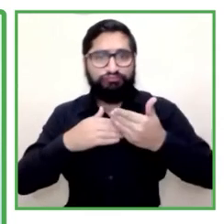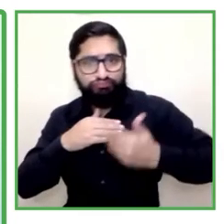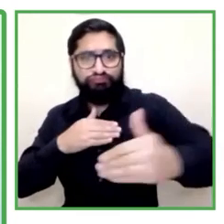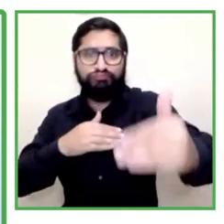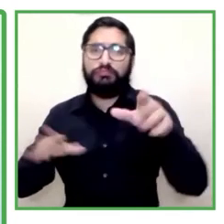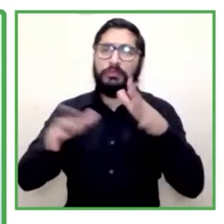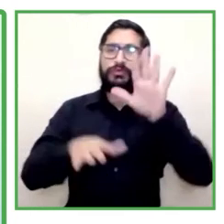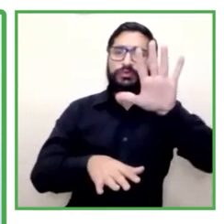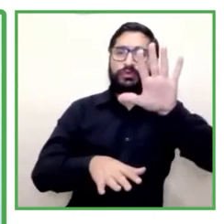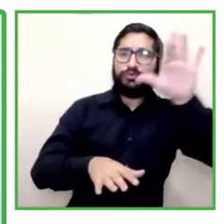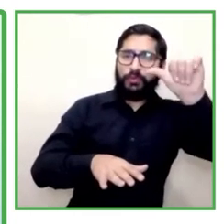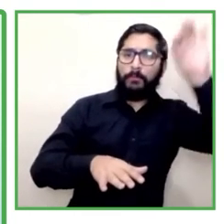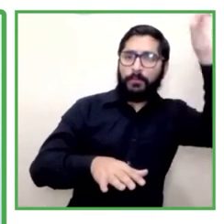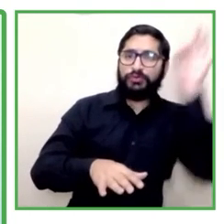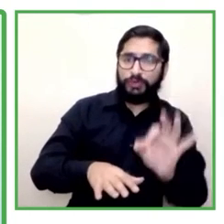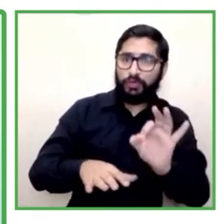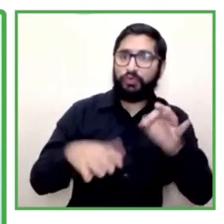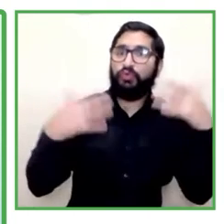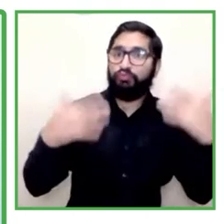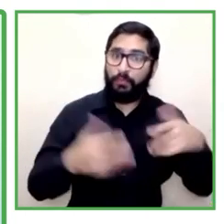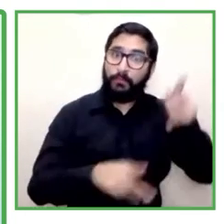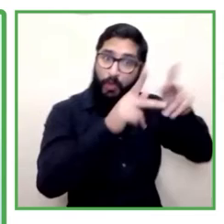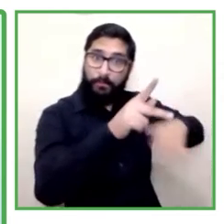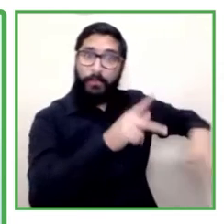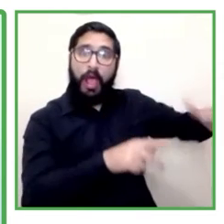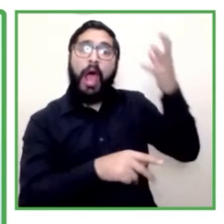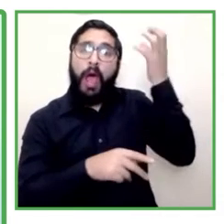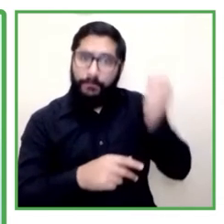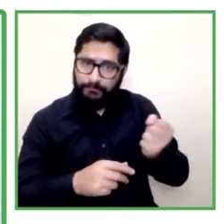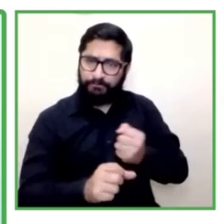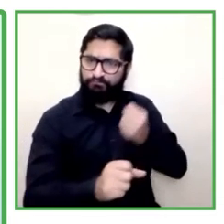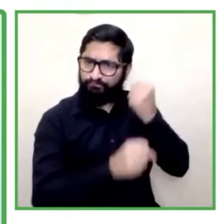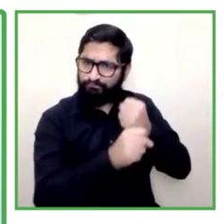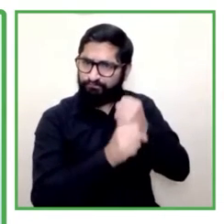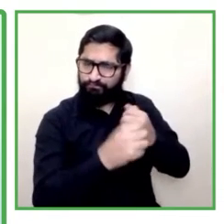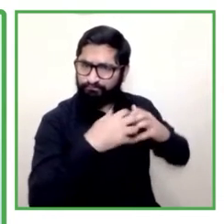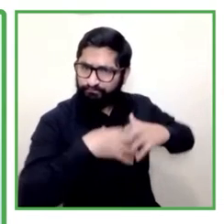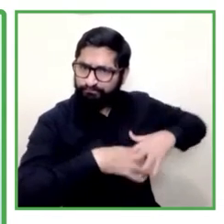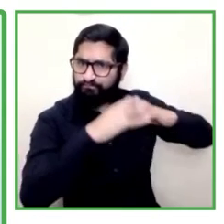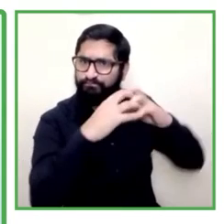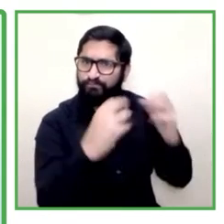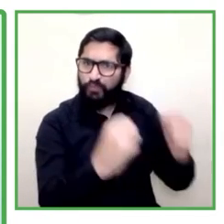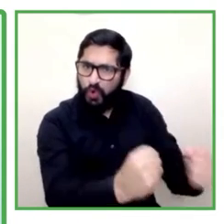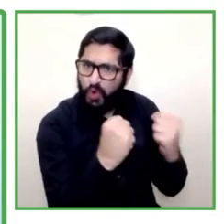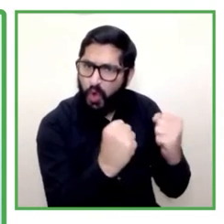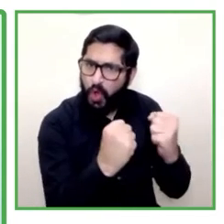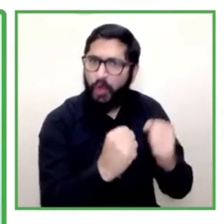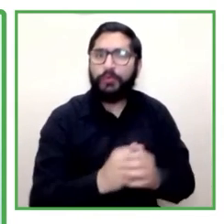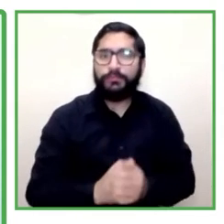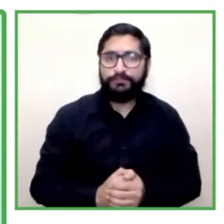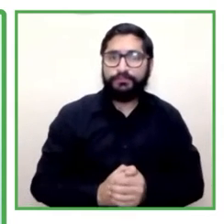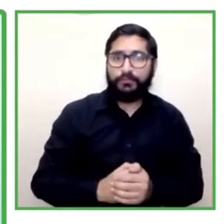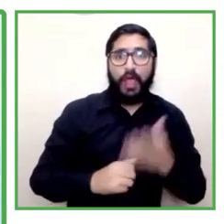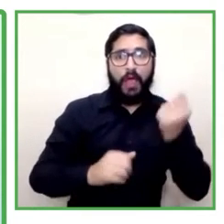pertenece a la fuerza de trabajo a los 12 meses de ingreso al programa. Y respecto de ese segmento, se da cuenta que un 69,3%